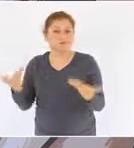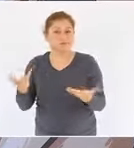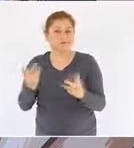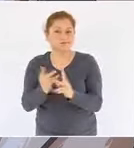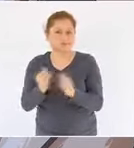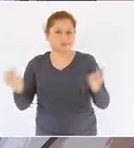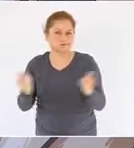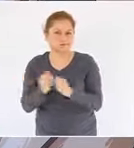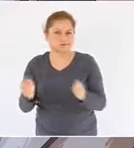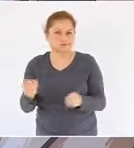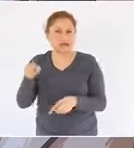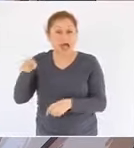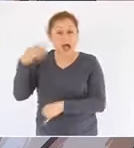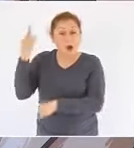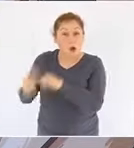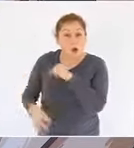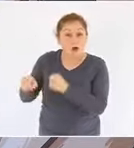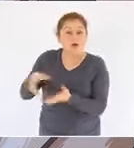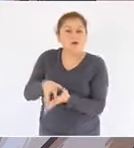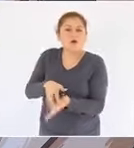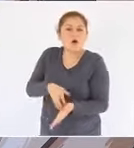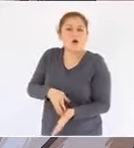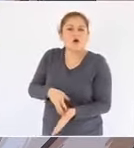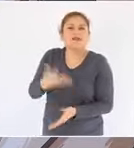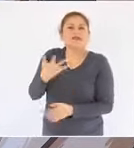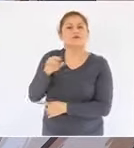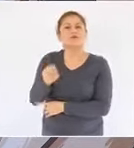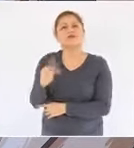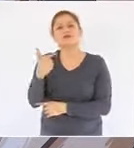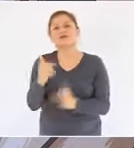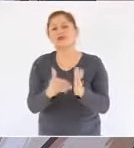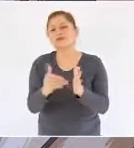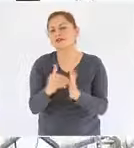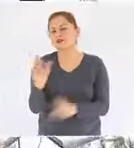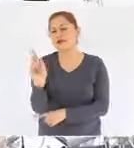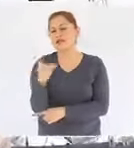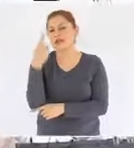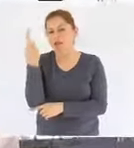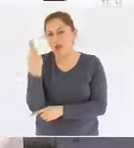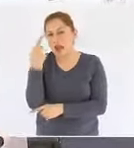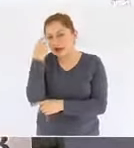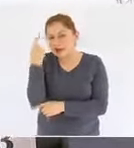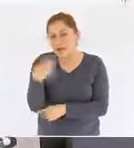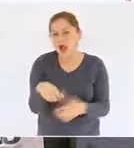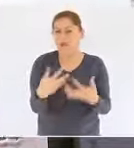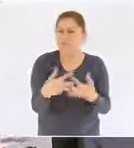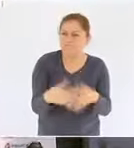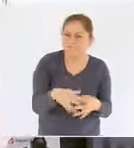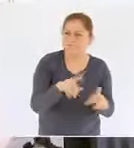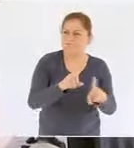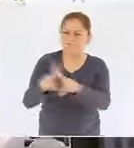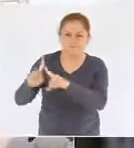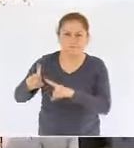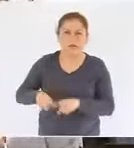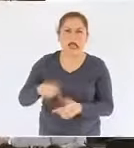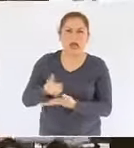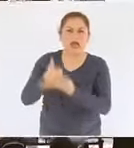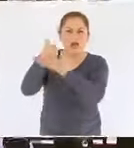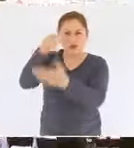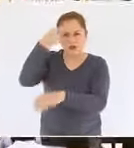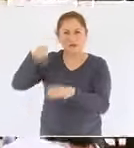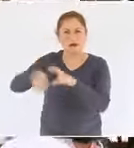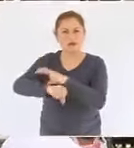ahorro de 5.7 millones de dólares en renta de equipo de perforación y un ingreso